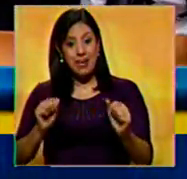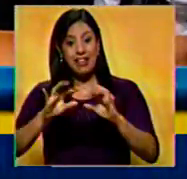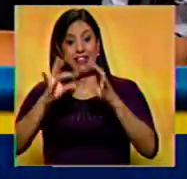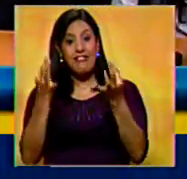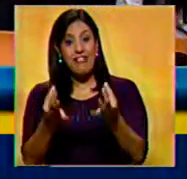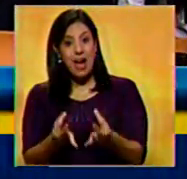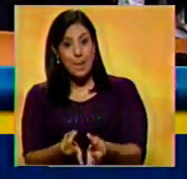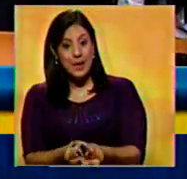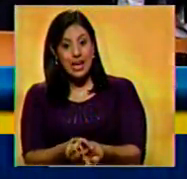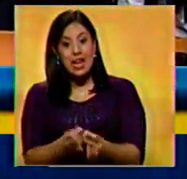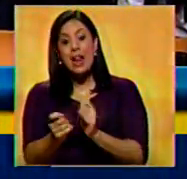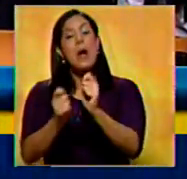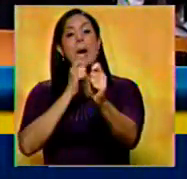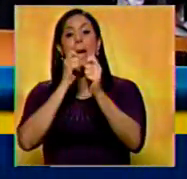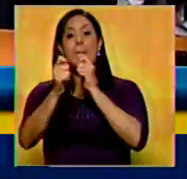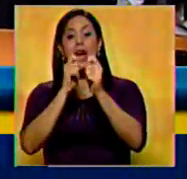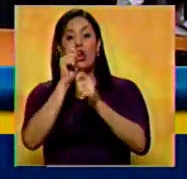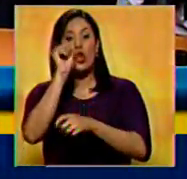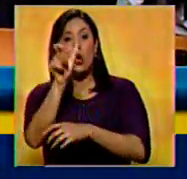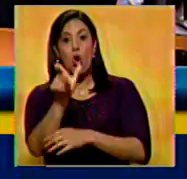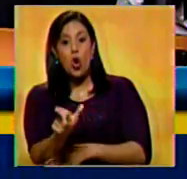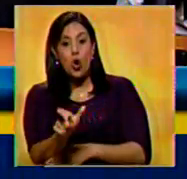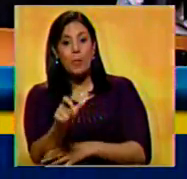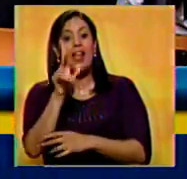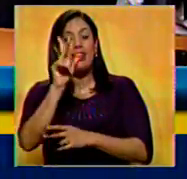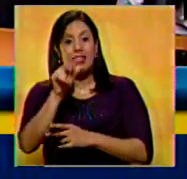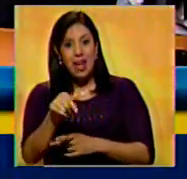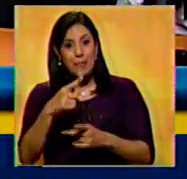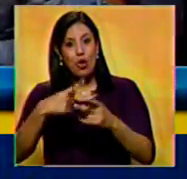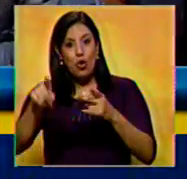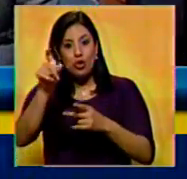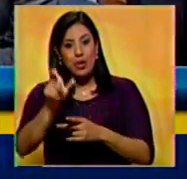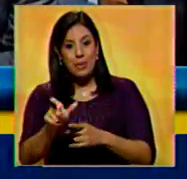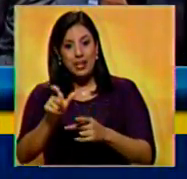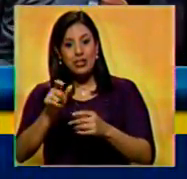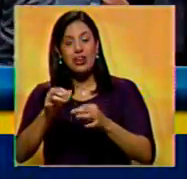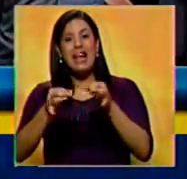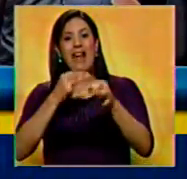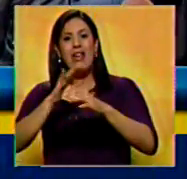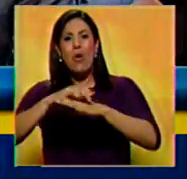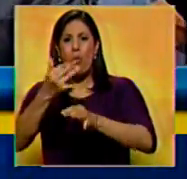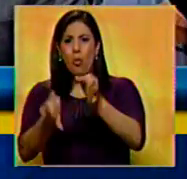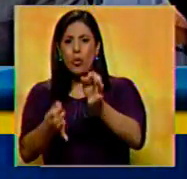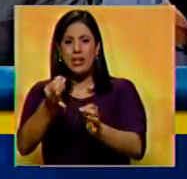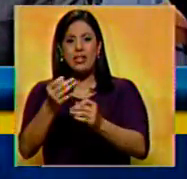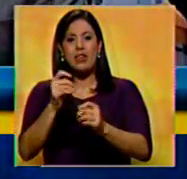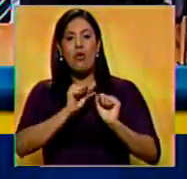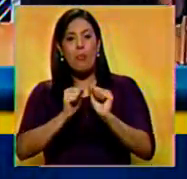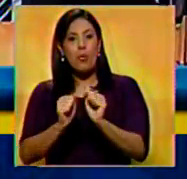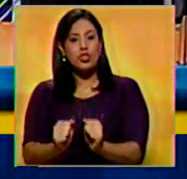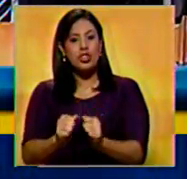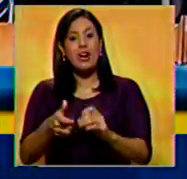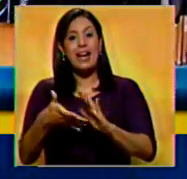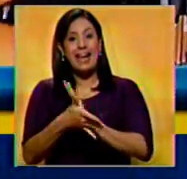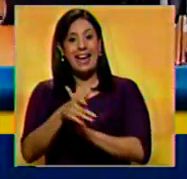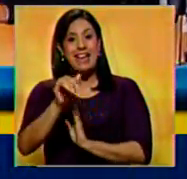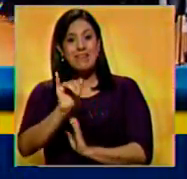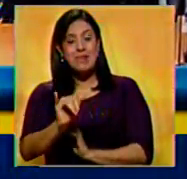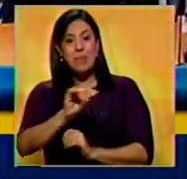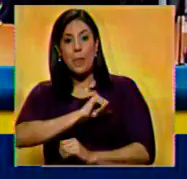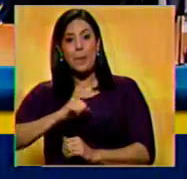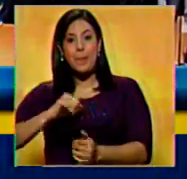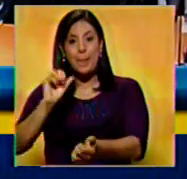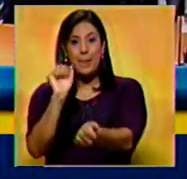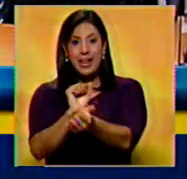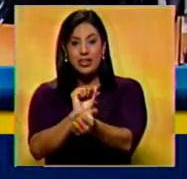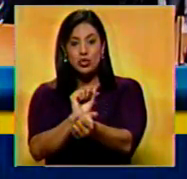familiares del periodista Leocenis García, como también parte de los consultores jurídicos, fijaron posición. Luego de esta privativa